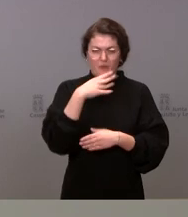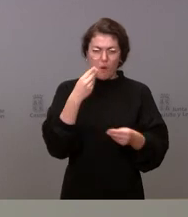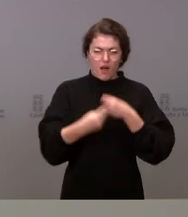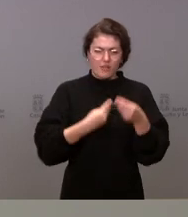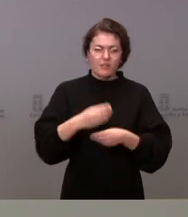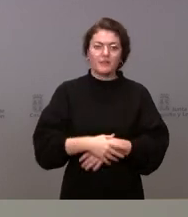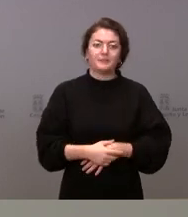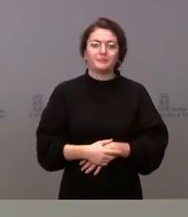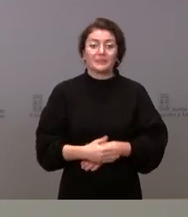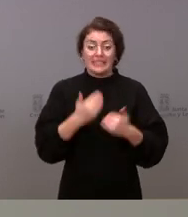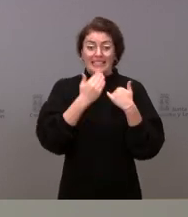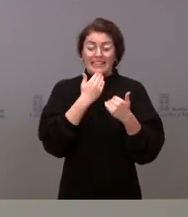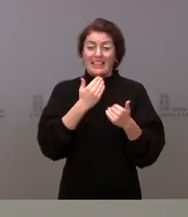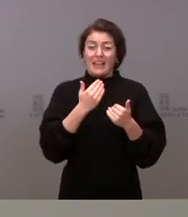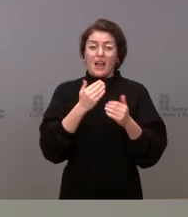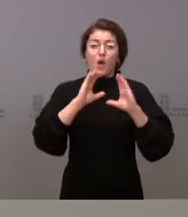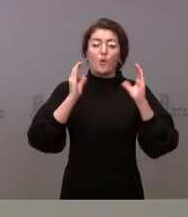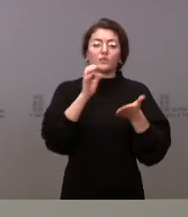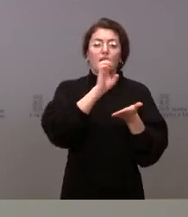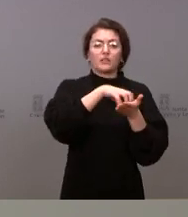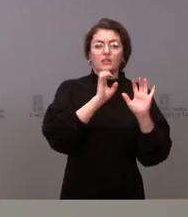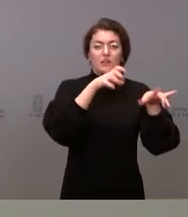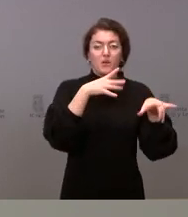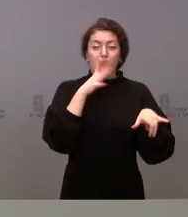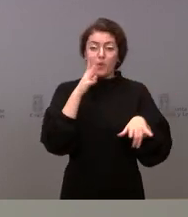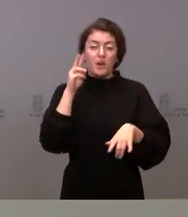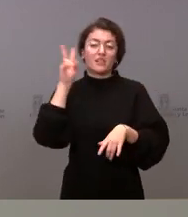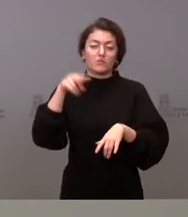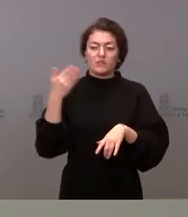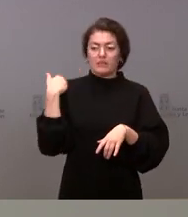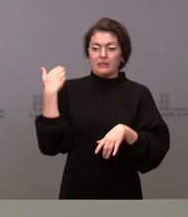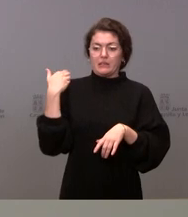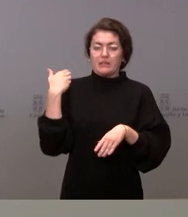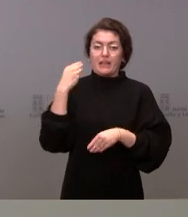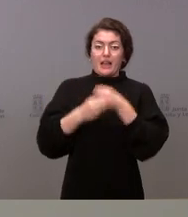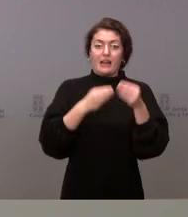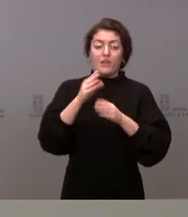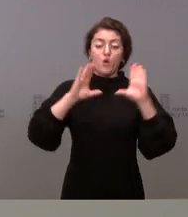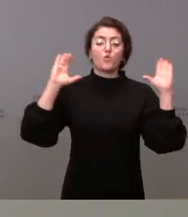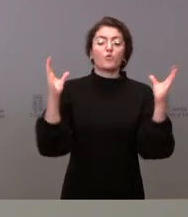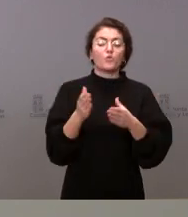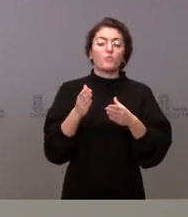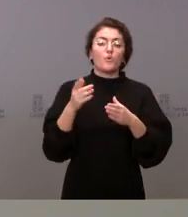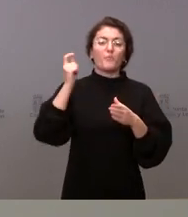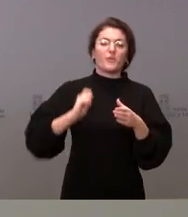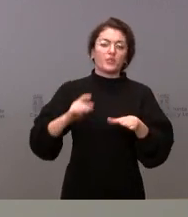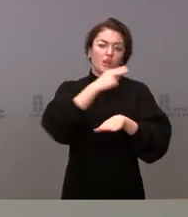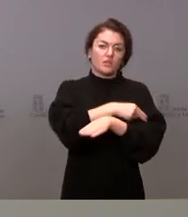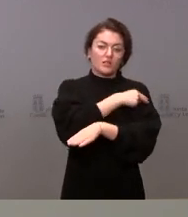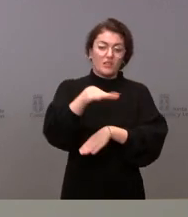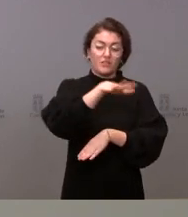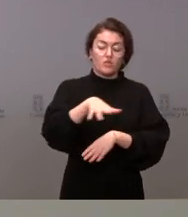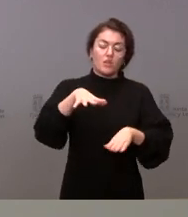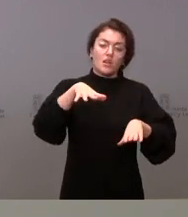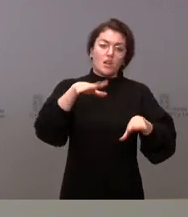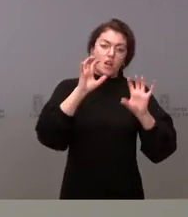agradecer a la Junta de Castilla y León el reconocimiento que ayer se hizo al conjunto de los profesionales sanitarios en León. Ellos siguen siendo